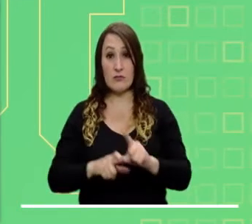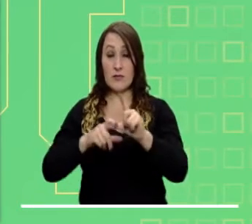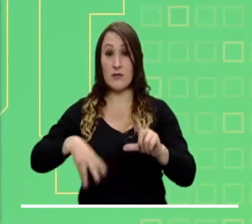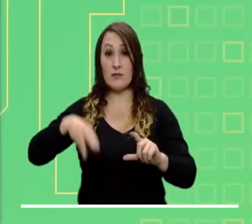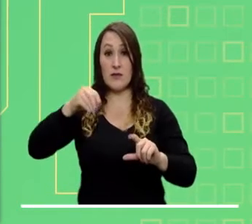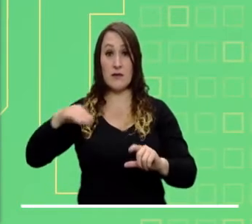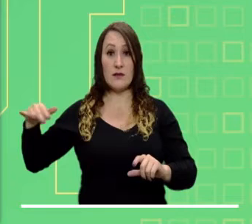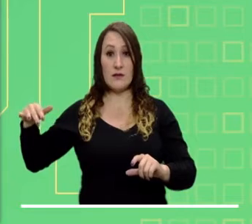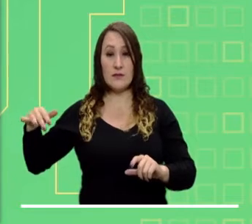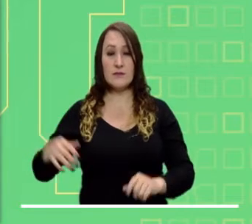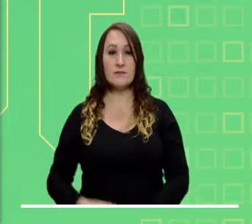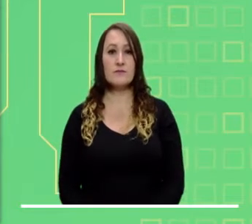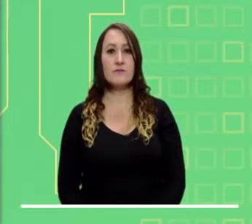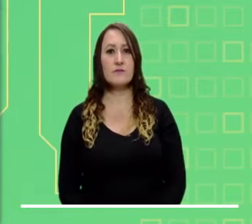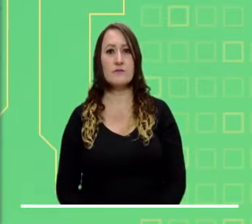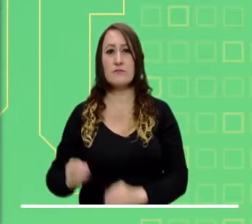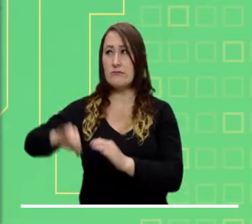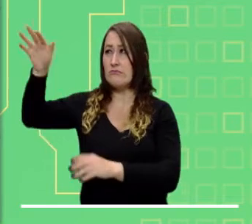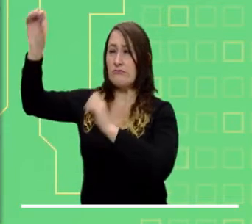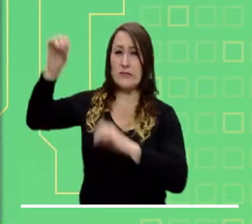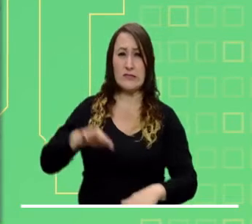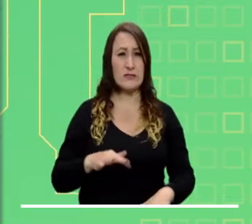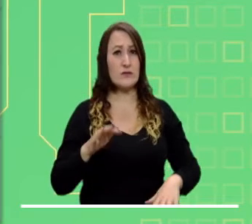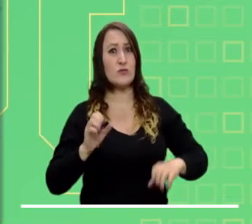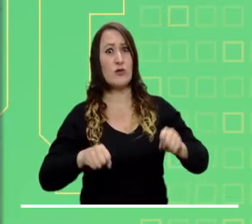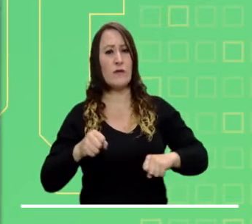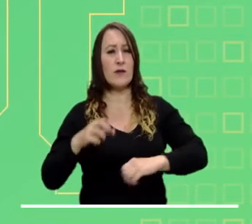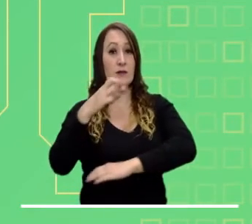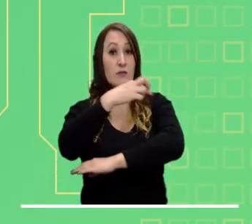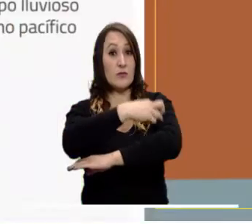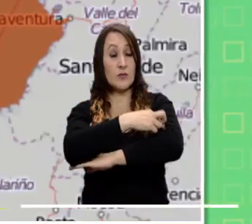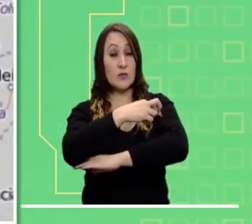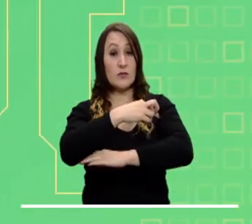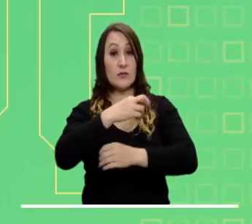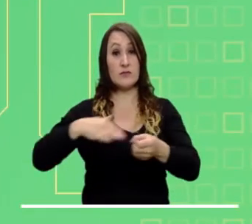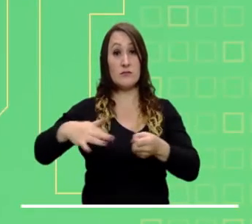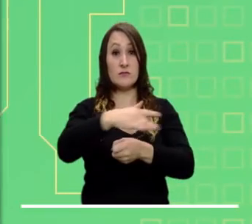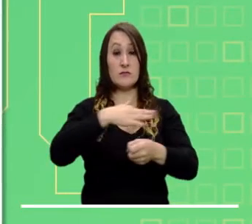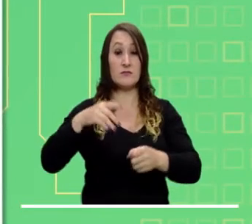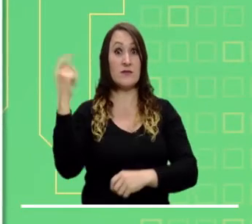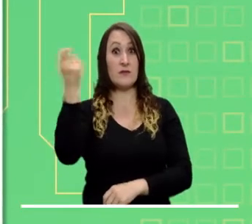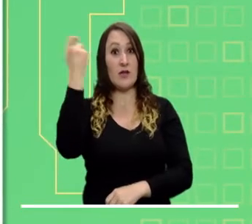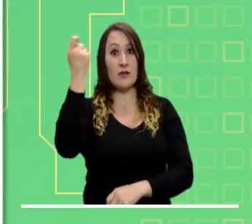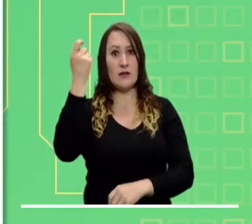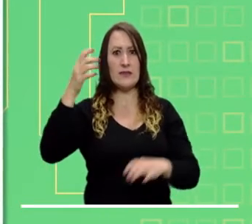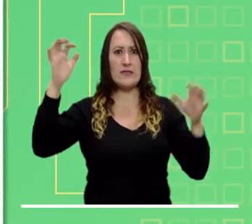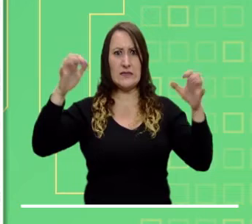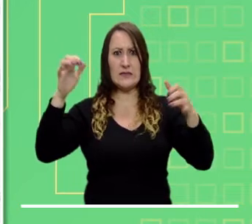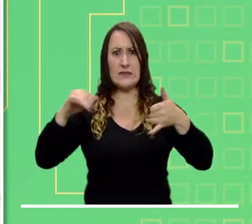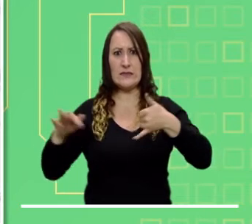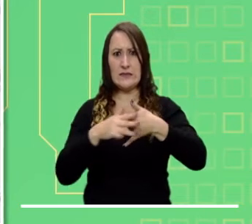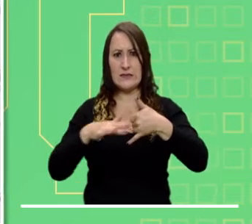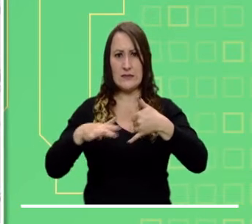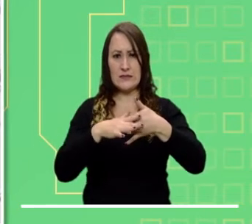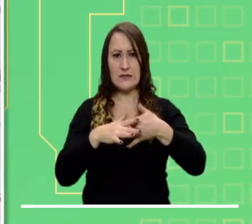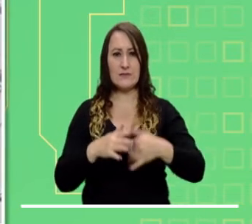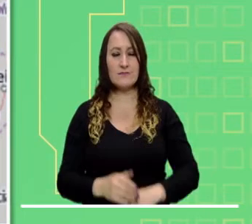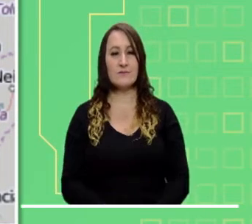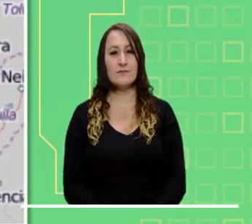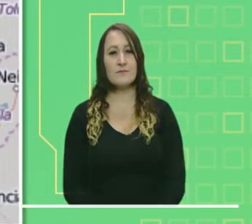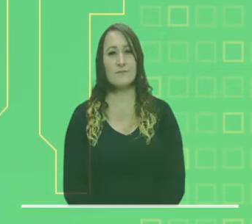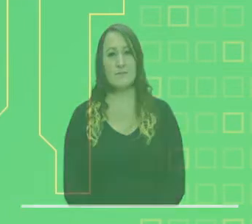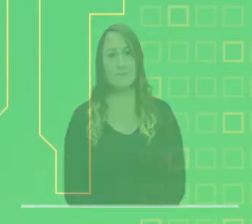y Magdalena. Sigue la alerta roja por posibles deslizamientos en Putumayo, Cundinamarca y Meta. Alerta naranja por tiempo lluvioso en el